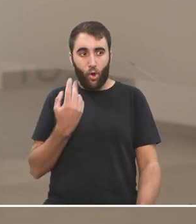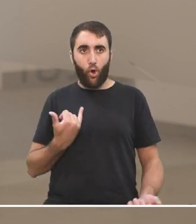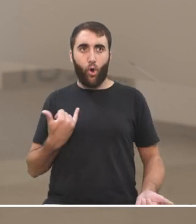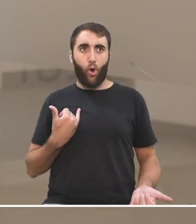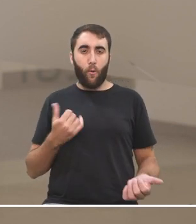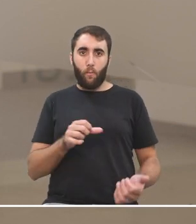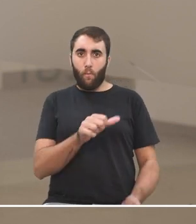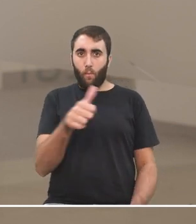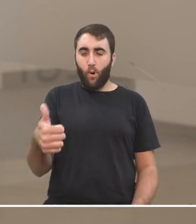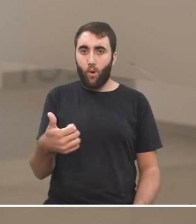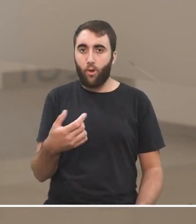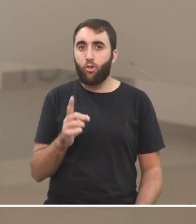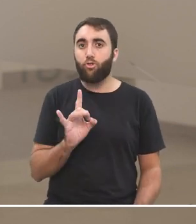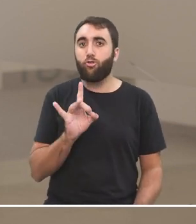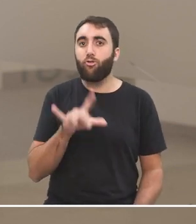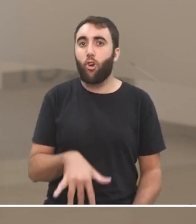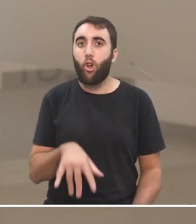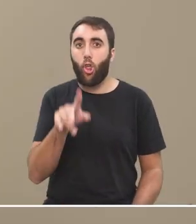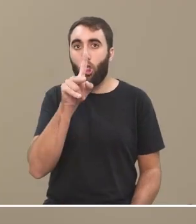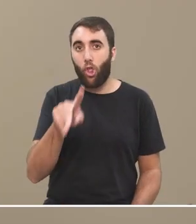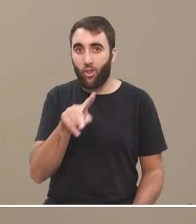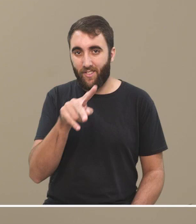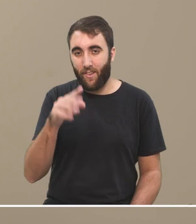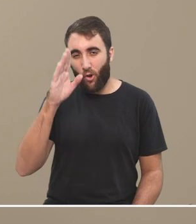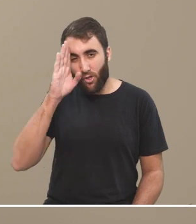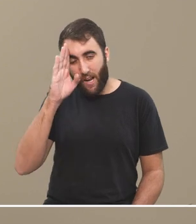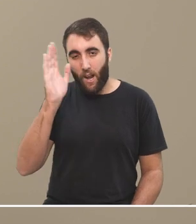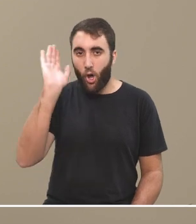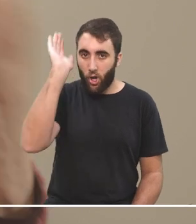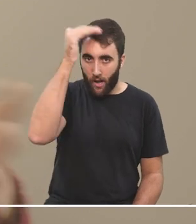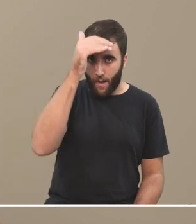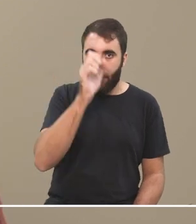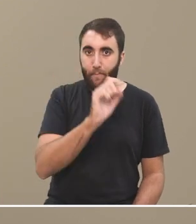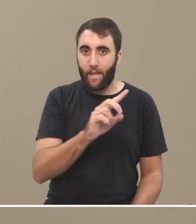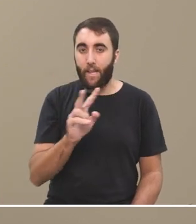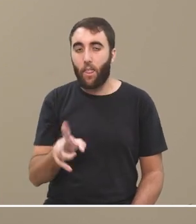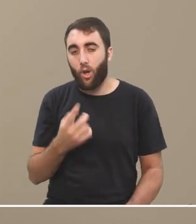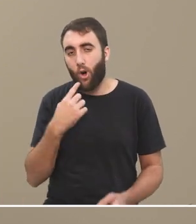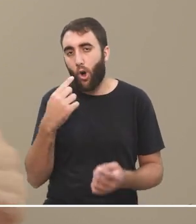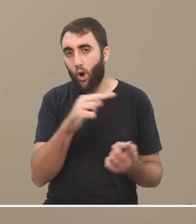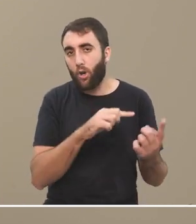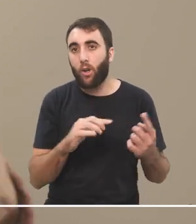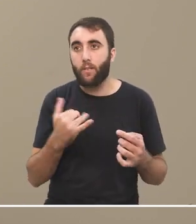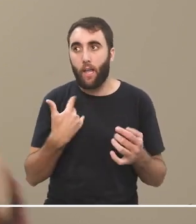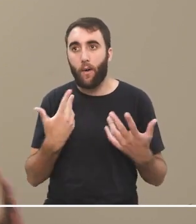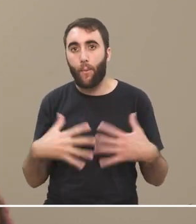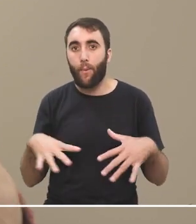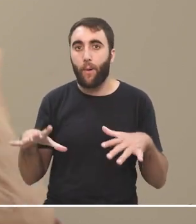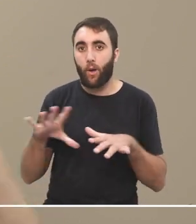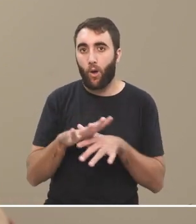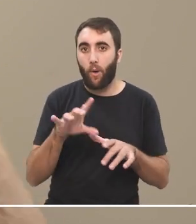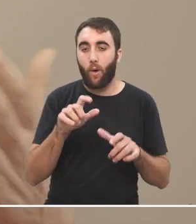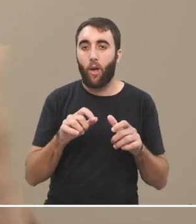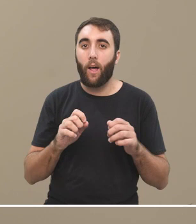no por casualidad estos líderes estos nuevos líderes como Bolsonaro Trump etcétera son tan compatibles